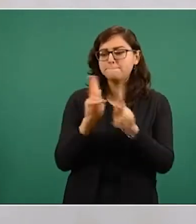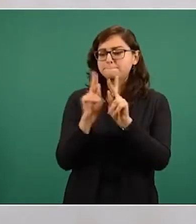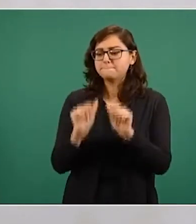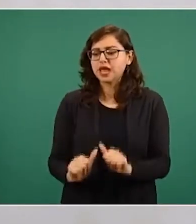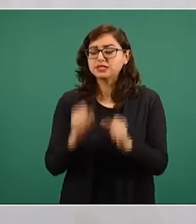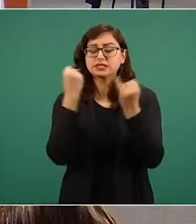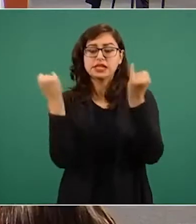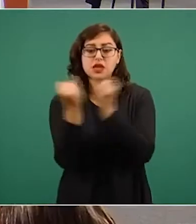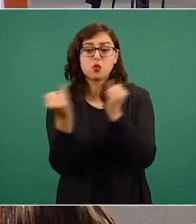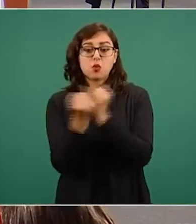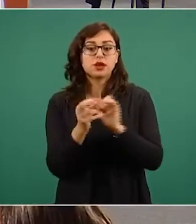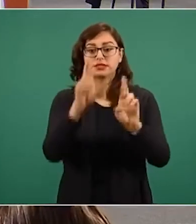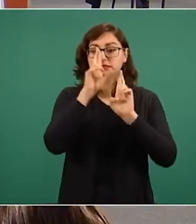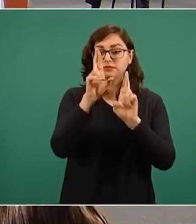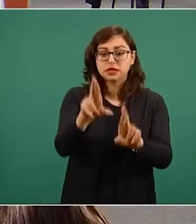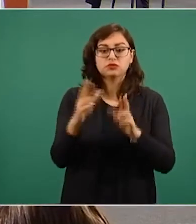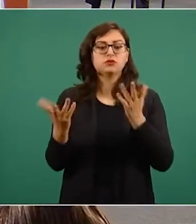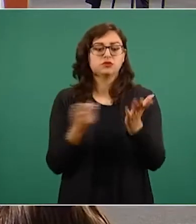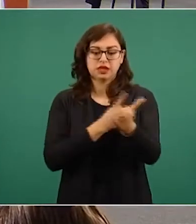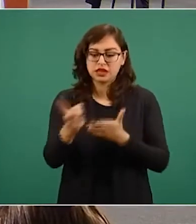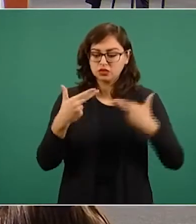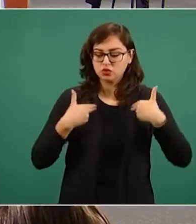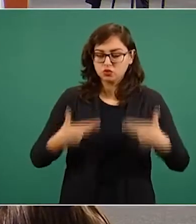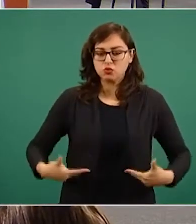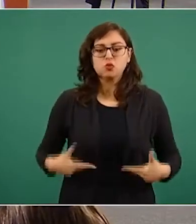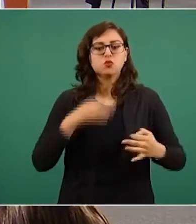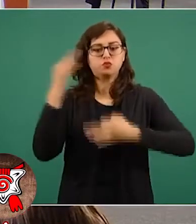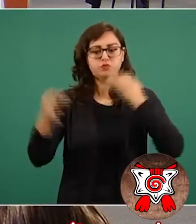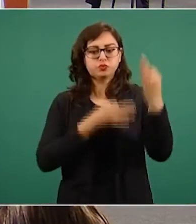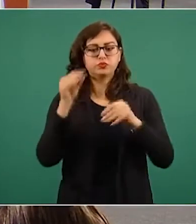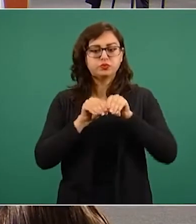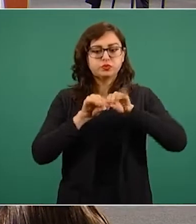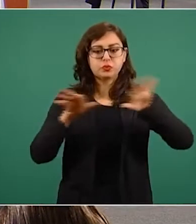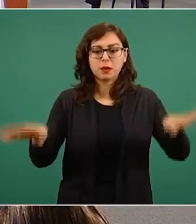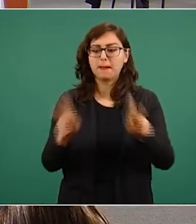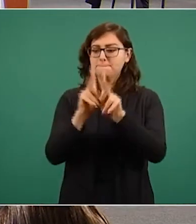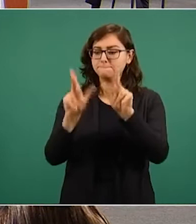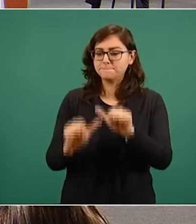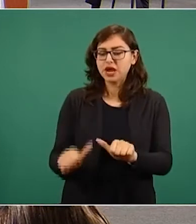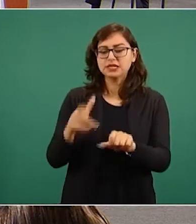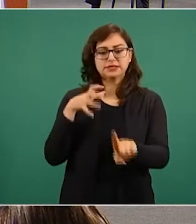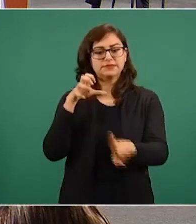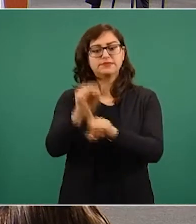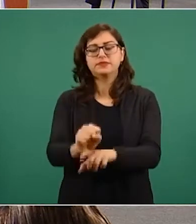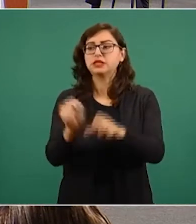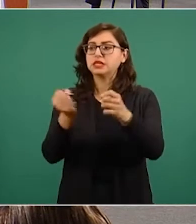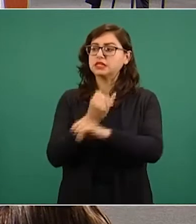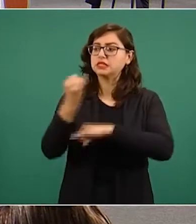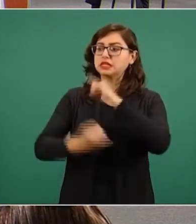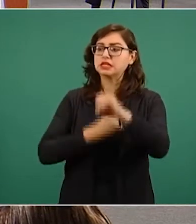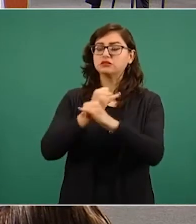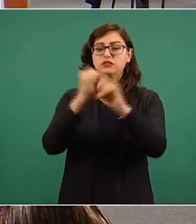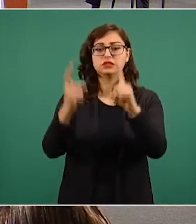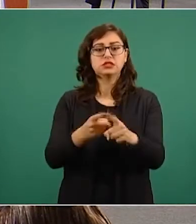protección y promoción de los derechos humanos, además de la lucha por la paz y la seguridad internacionales,